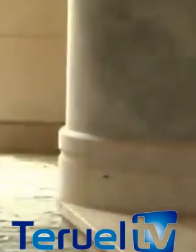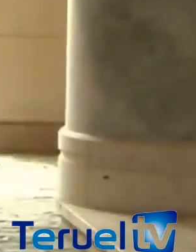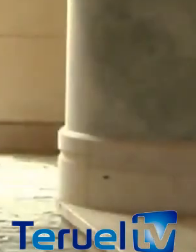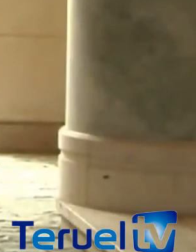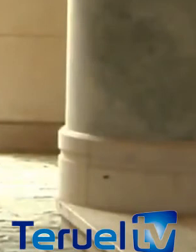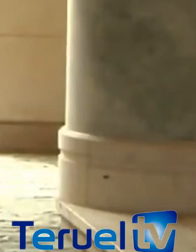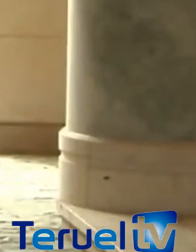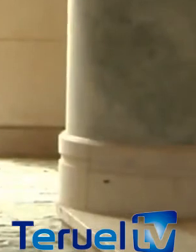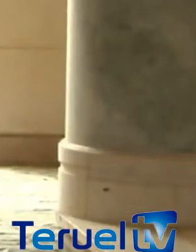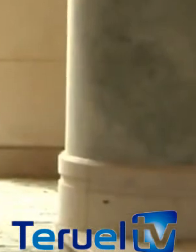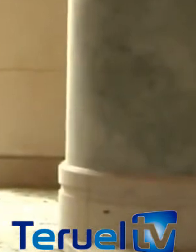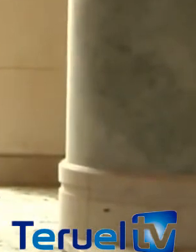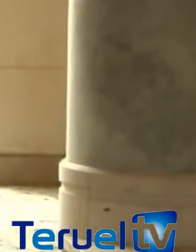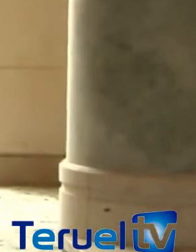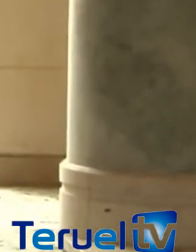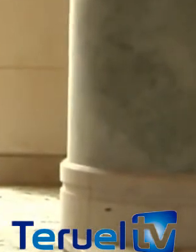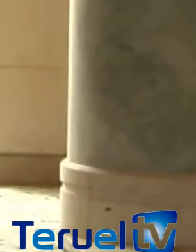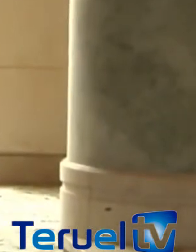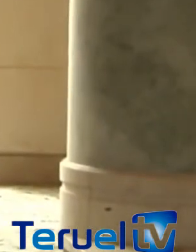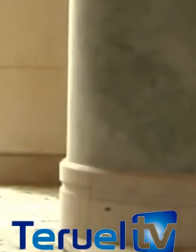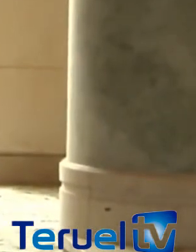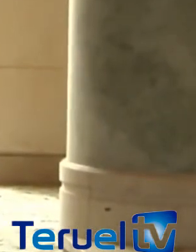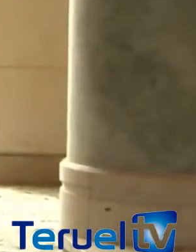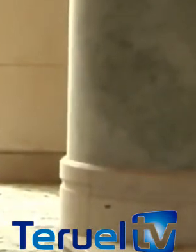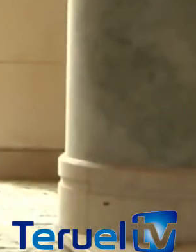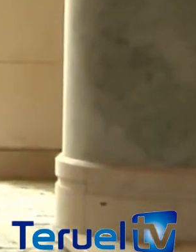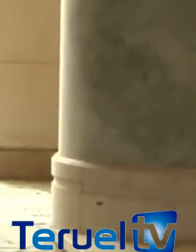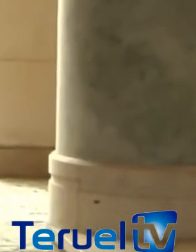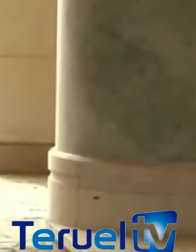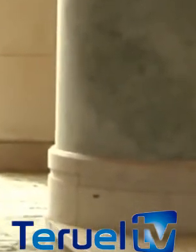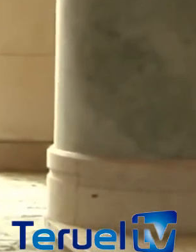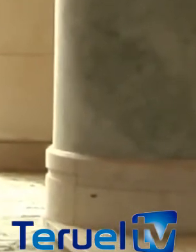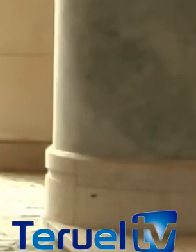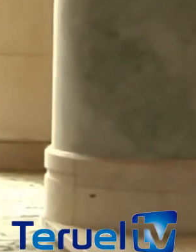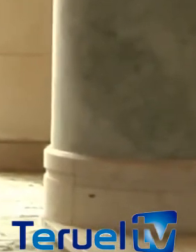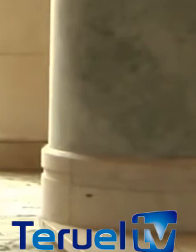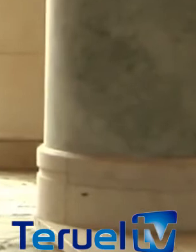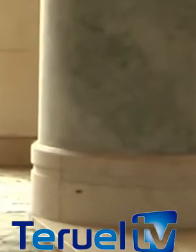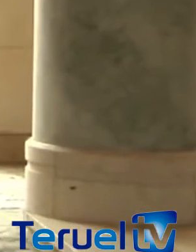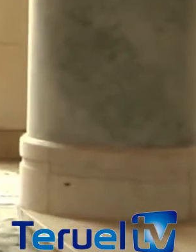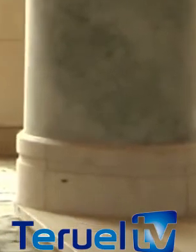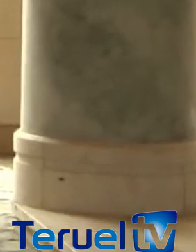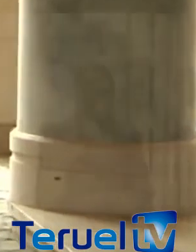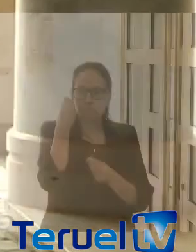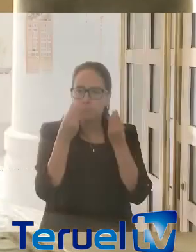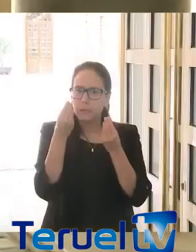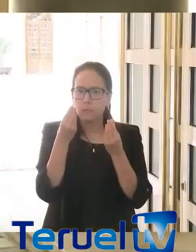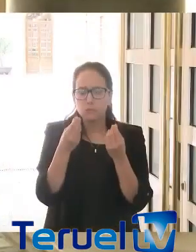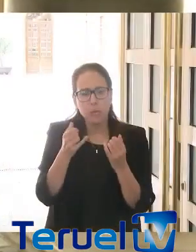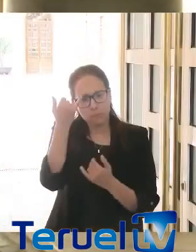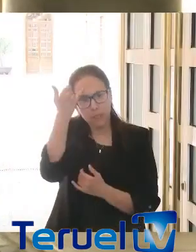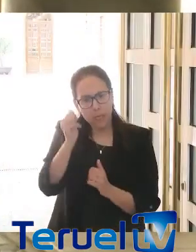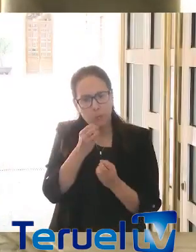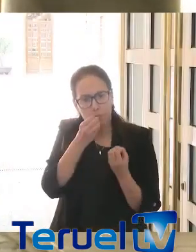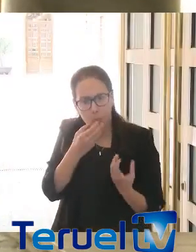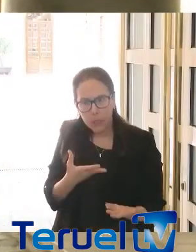Bueno, después de la reunión que ha habido sobre el Pacto Social y Económico para Aragón, desde Chuntas Aragonesista creemos que es una buena iniciativa,